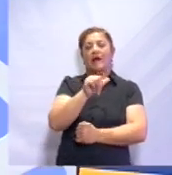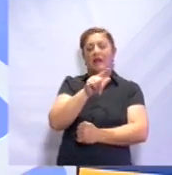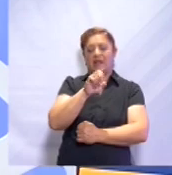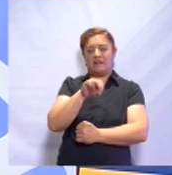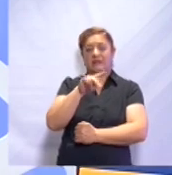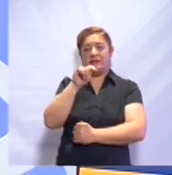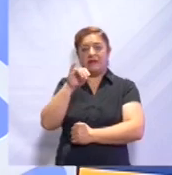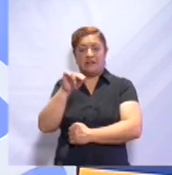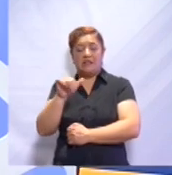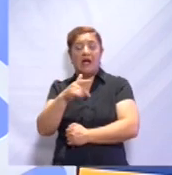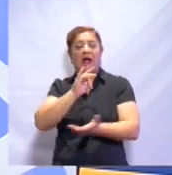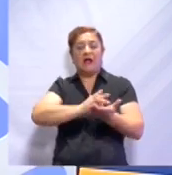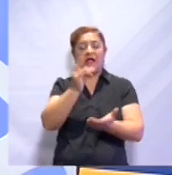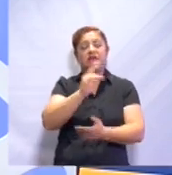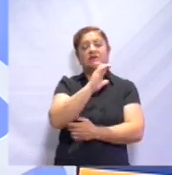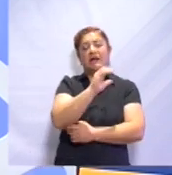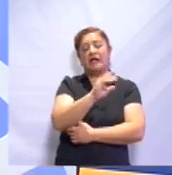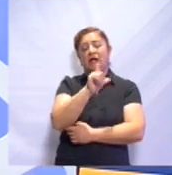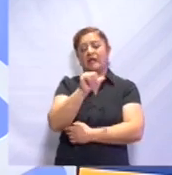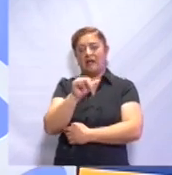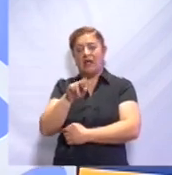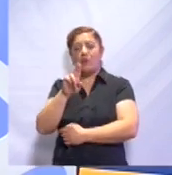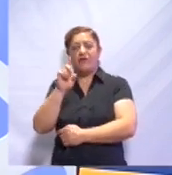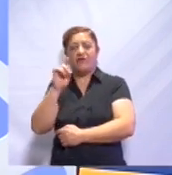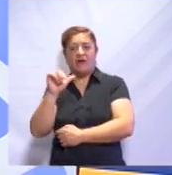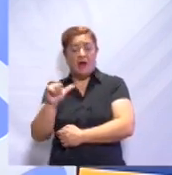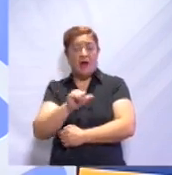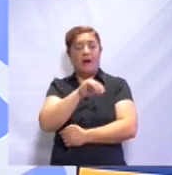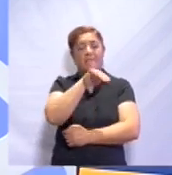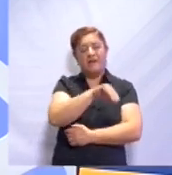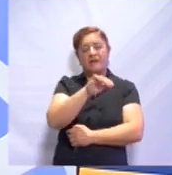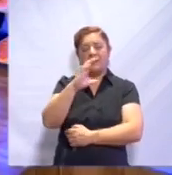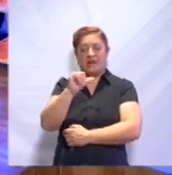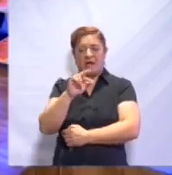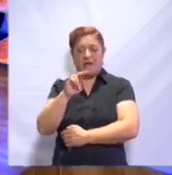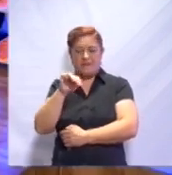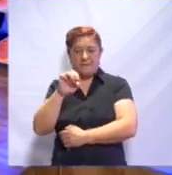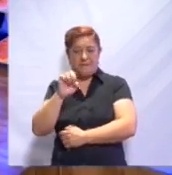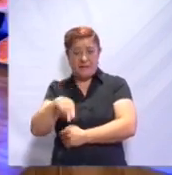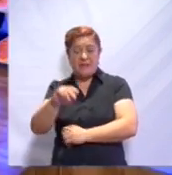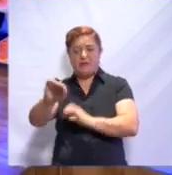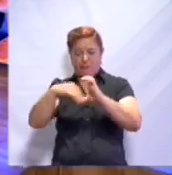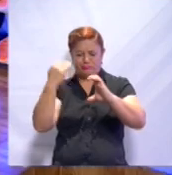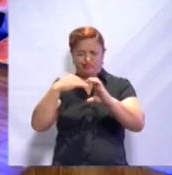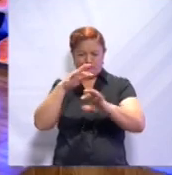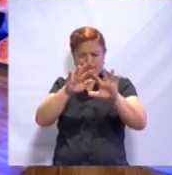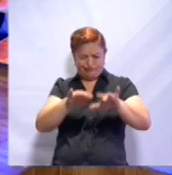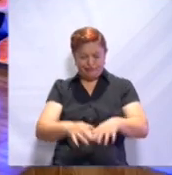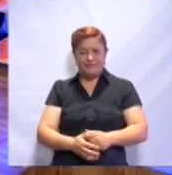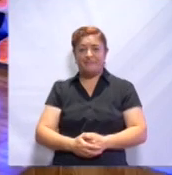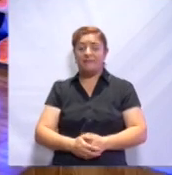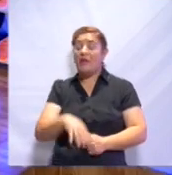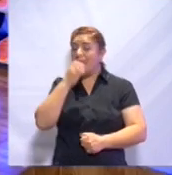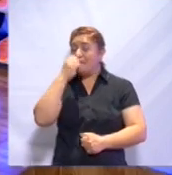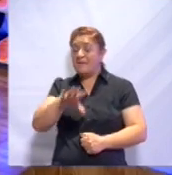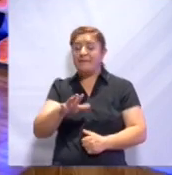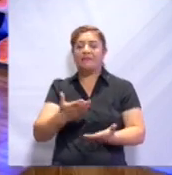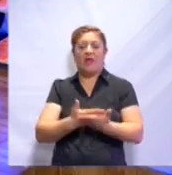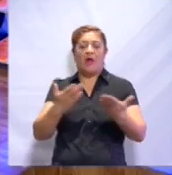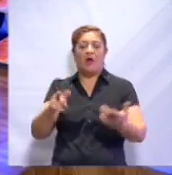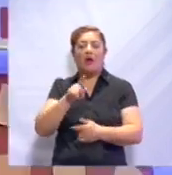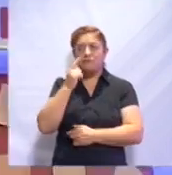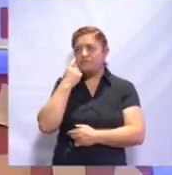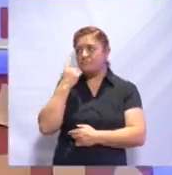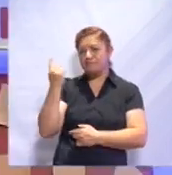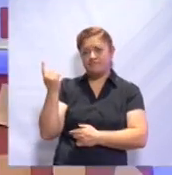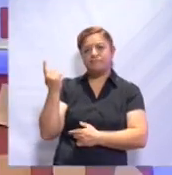Claudia y a María del Carmen Huerta por todos sus comentarios. ¡Excelente! Ahora sí, vamos a retomar lo que vimos en el video.